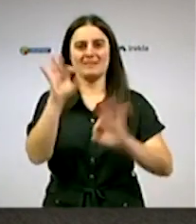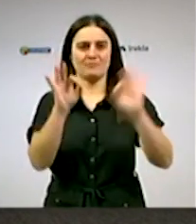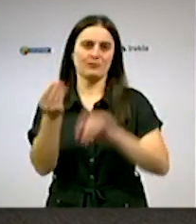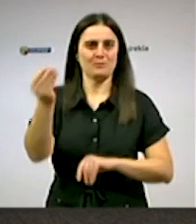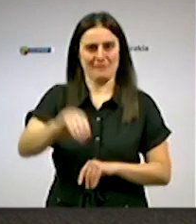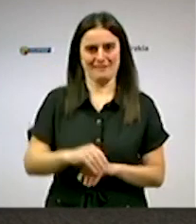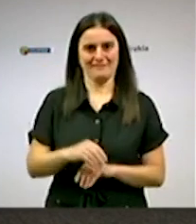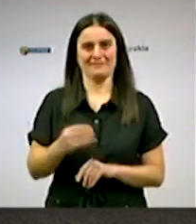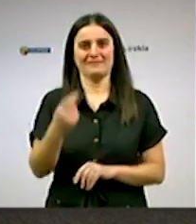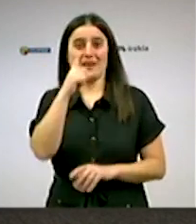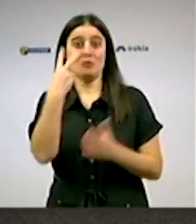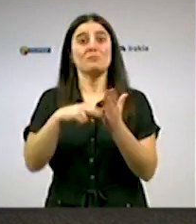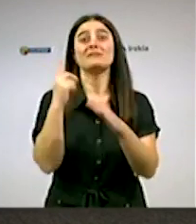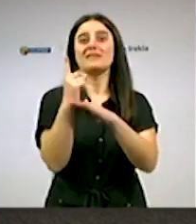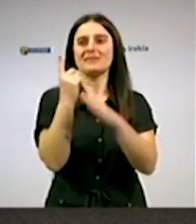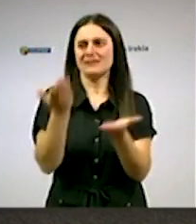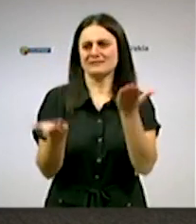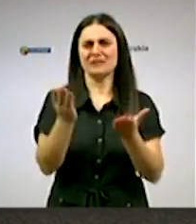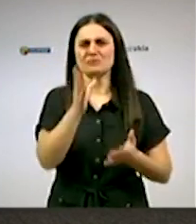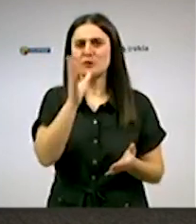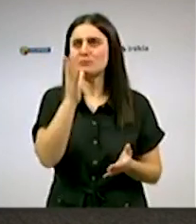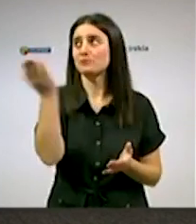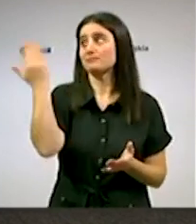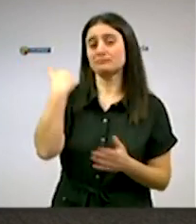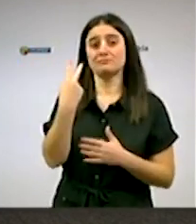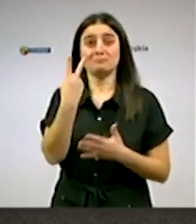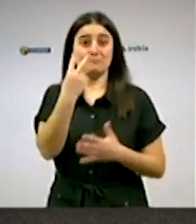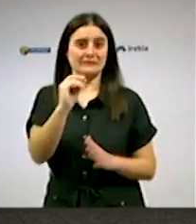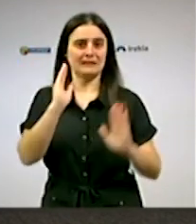con las que se puede comparar, dado que el año 2020 nos encontramos en pandemia. Gracias. Gracias. Gracias. Gracias.